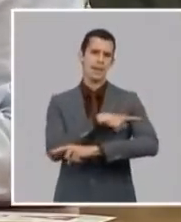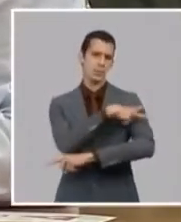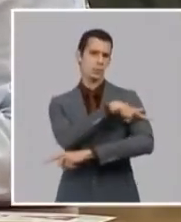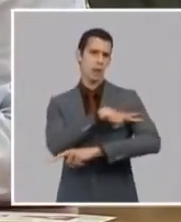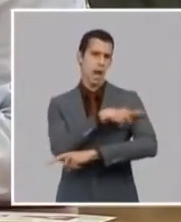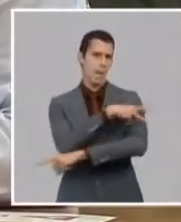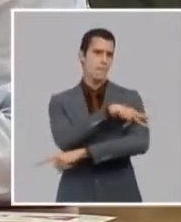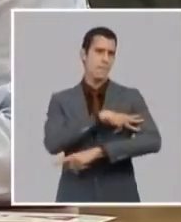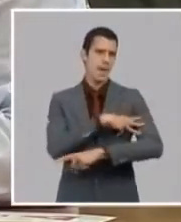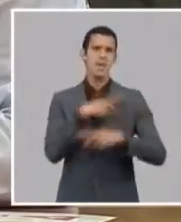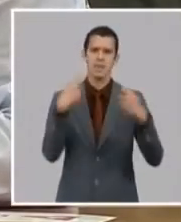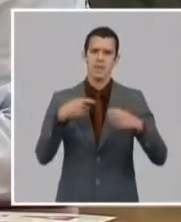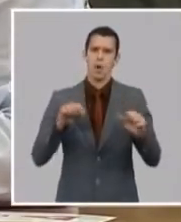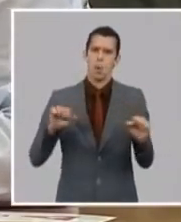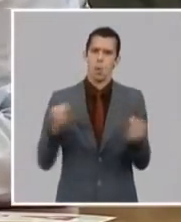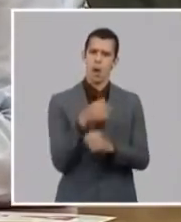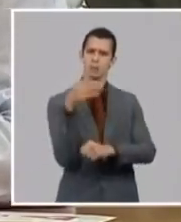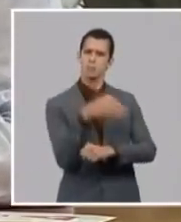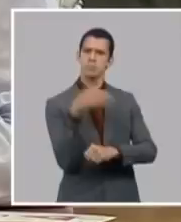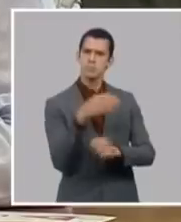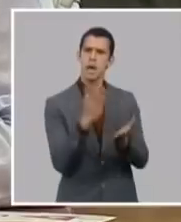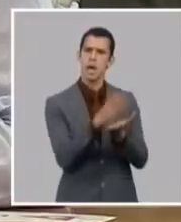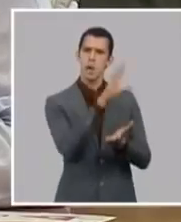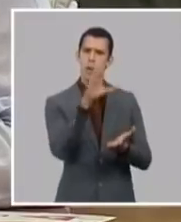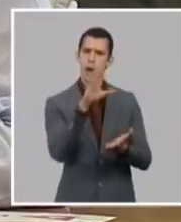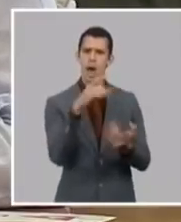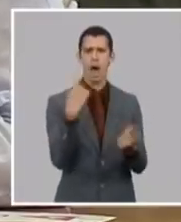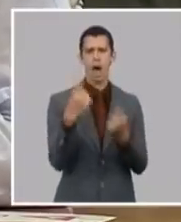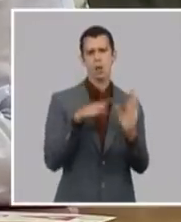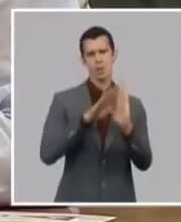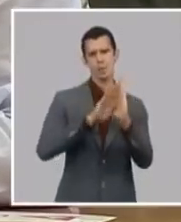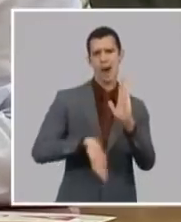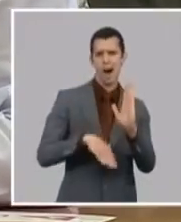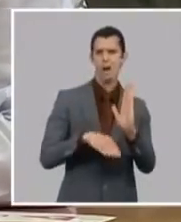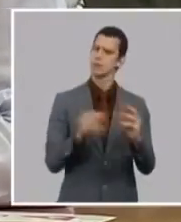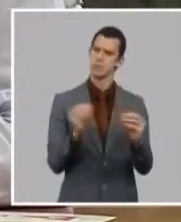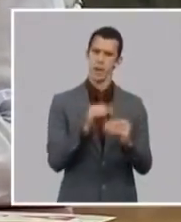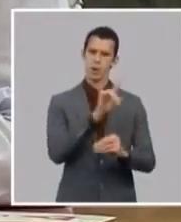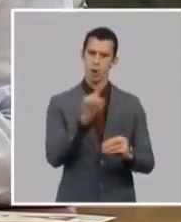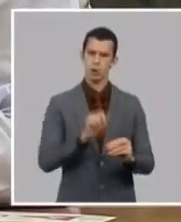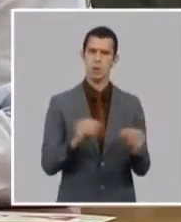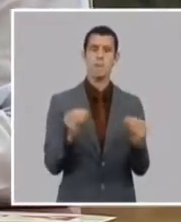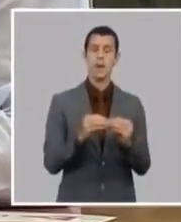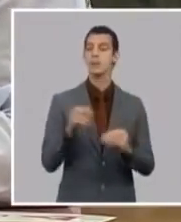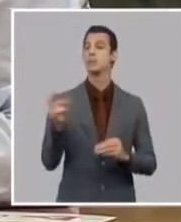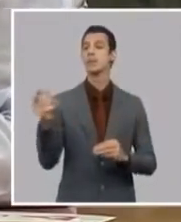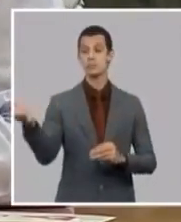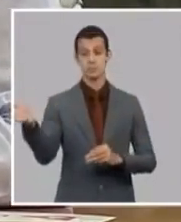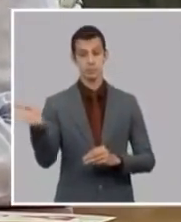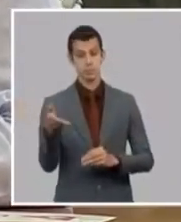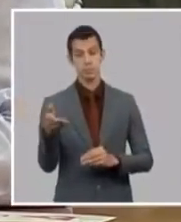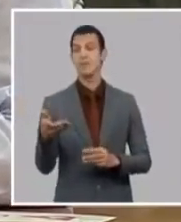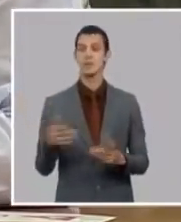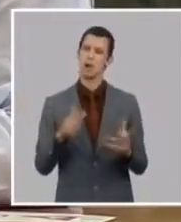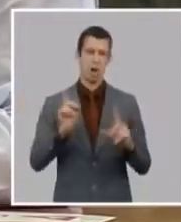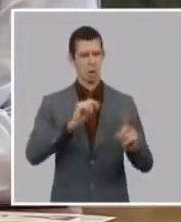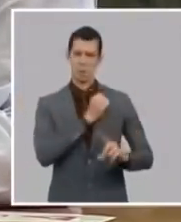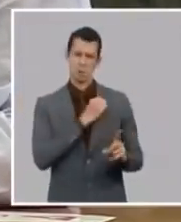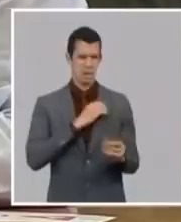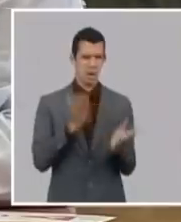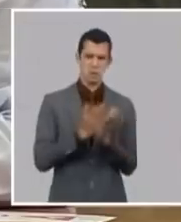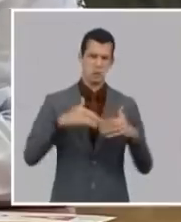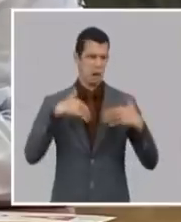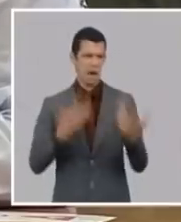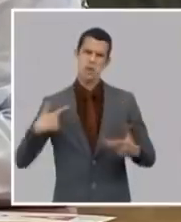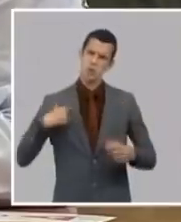a otras tareas sociales delinquen se convierten en delincuentes son apresados porque hay